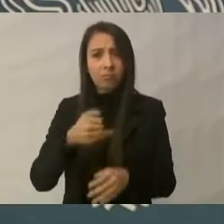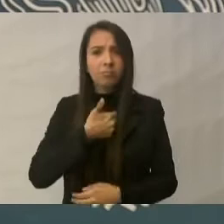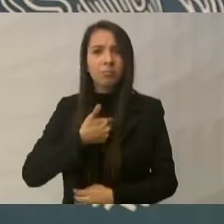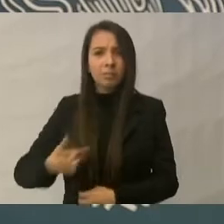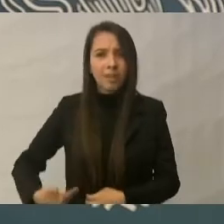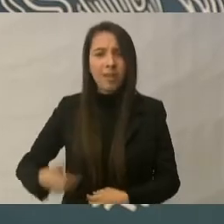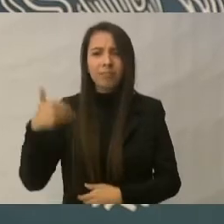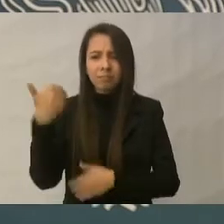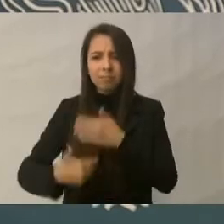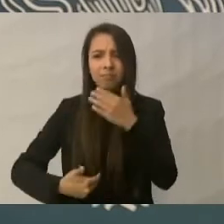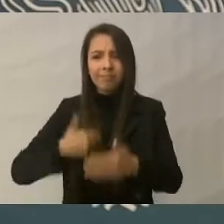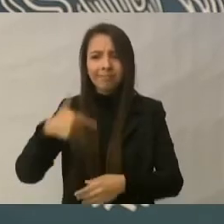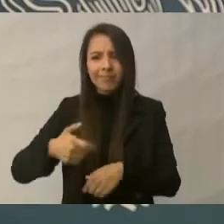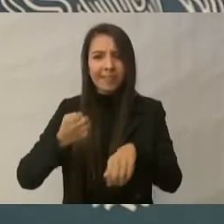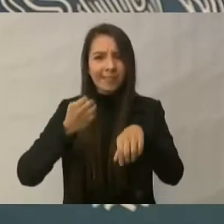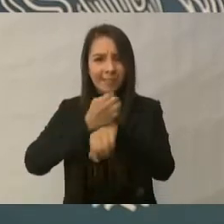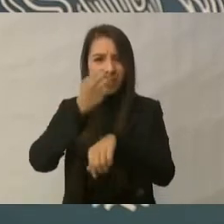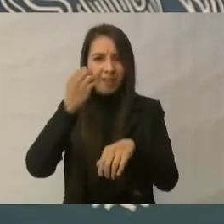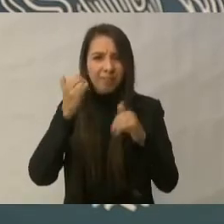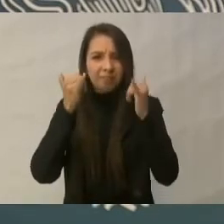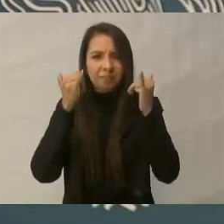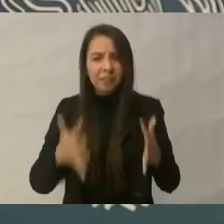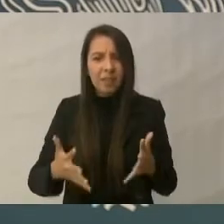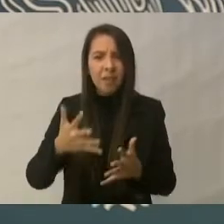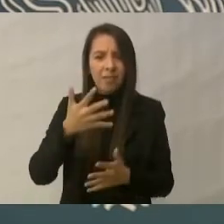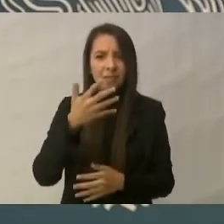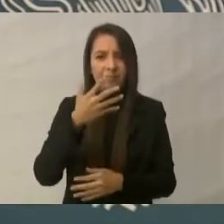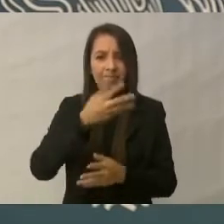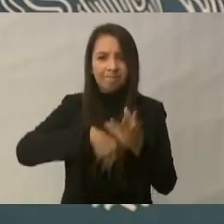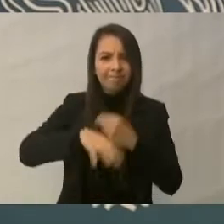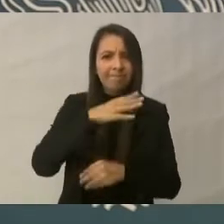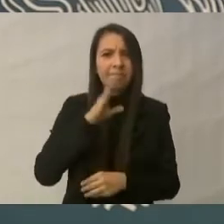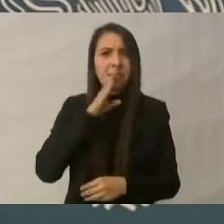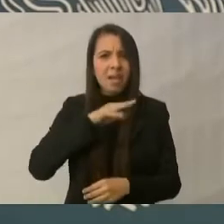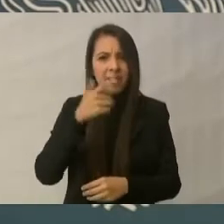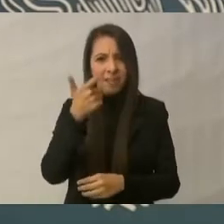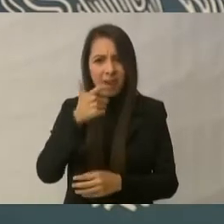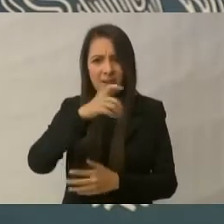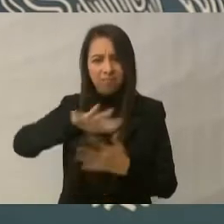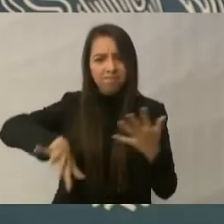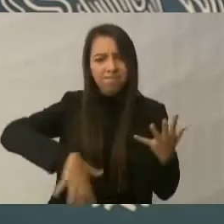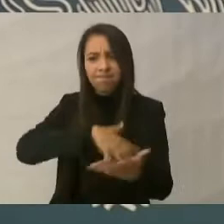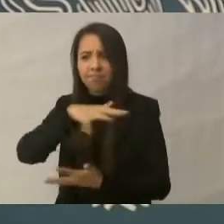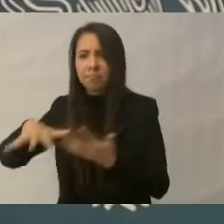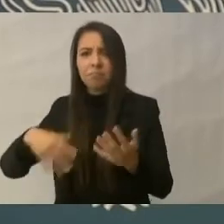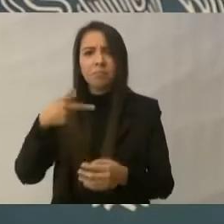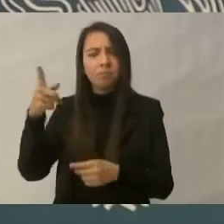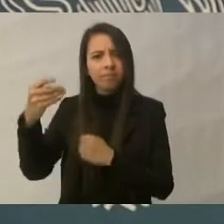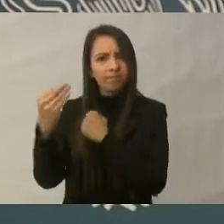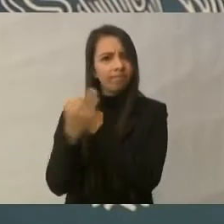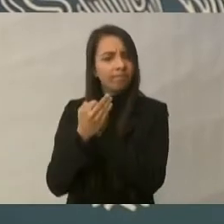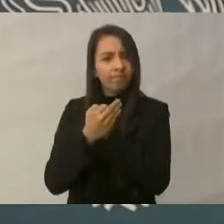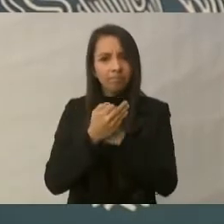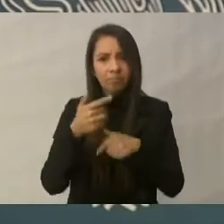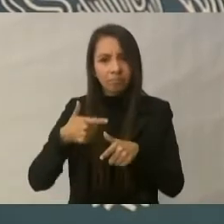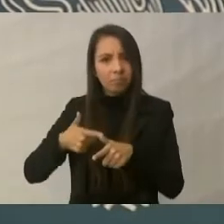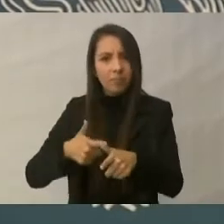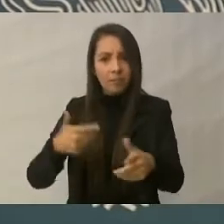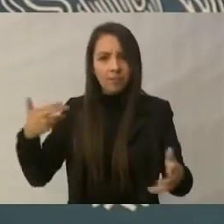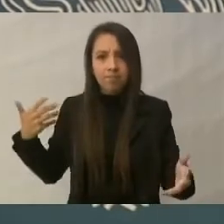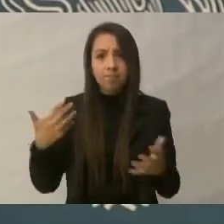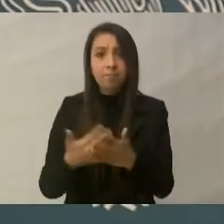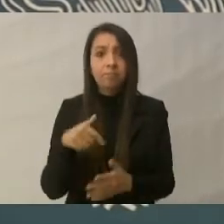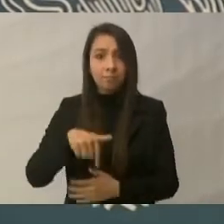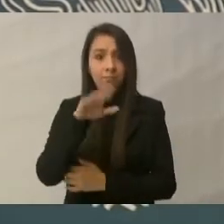pesares del Estado y la carga financiera que heredamos, no nos ha soltado de la mano al Estado de Baja California